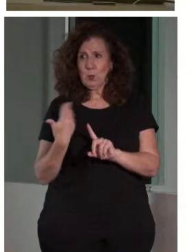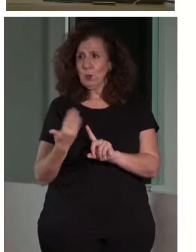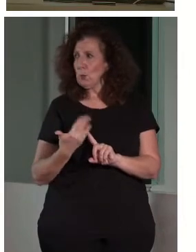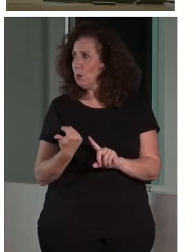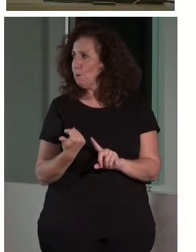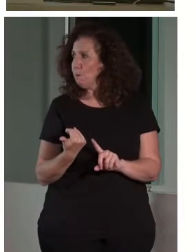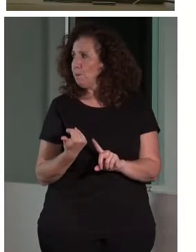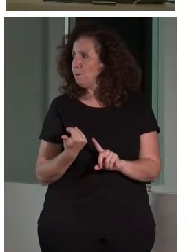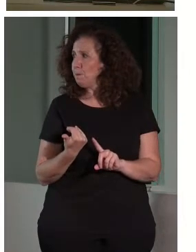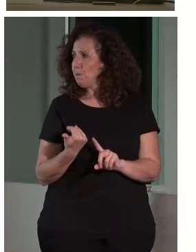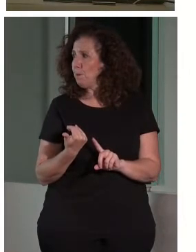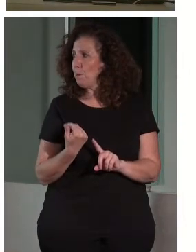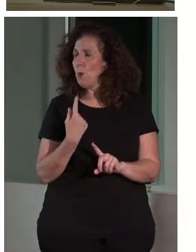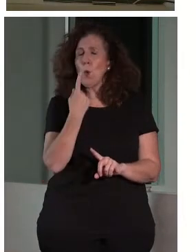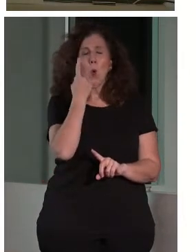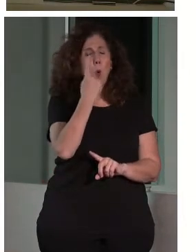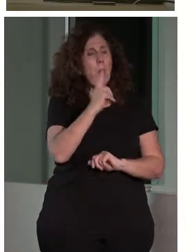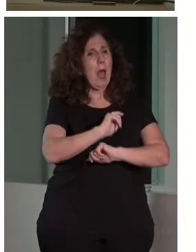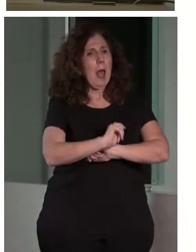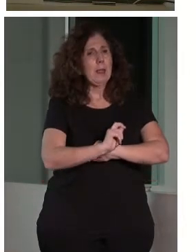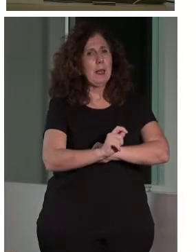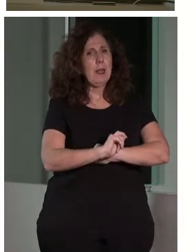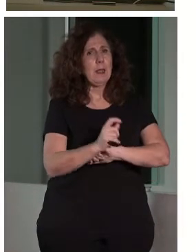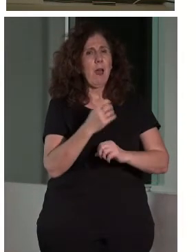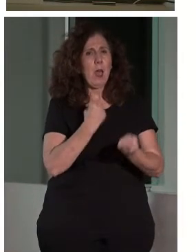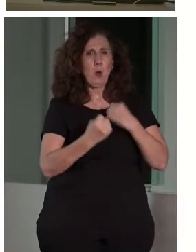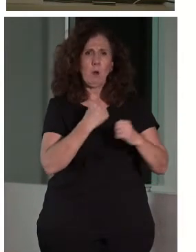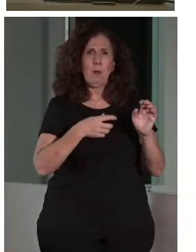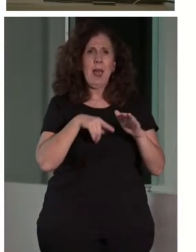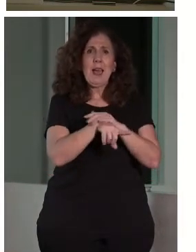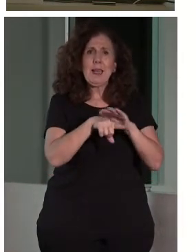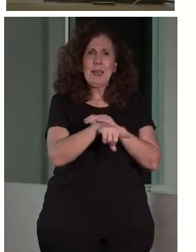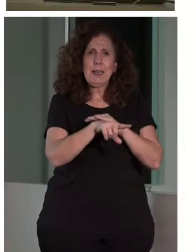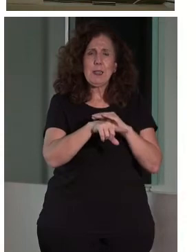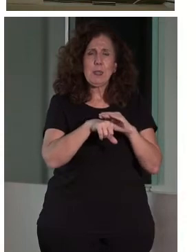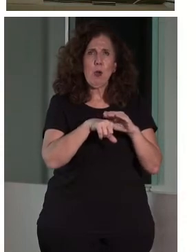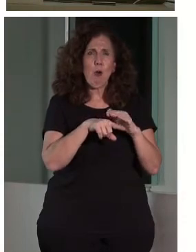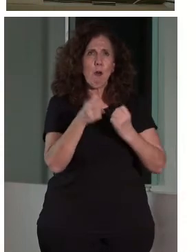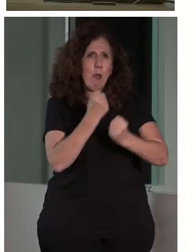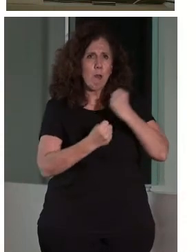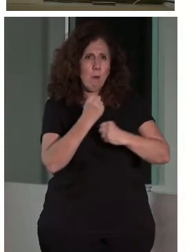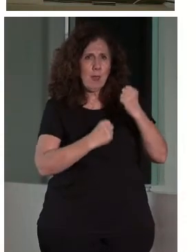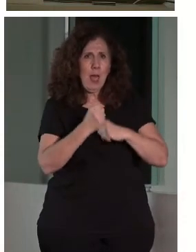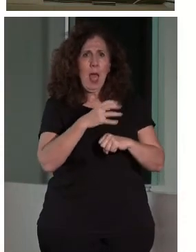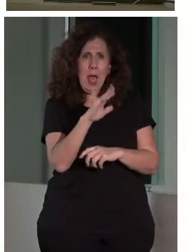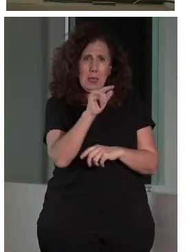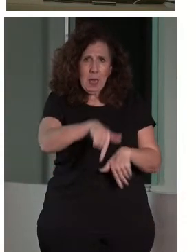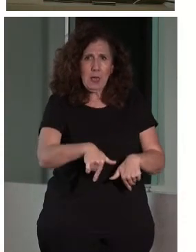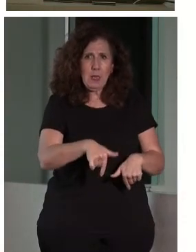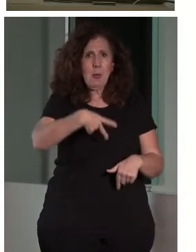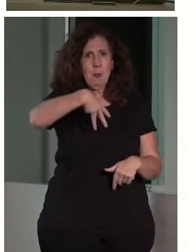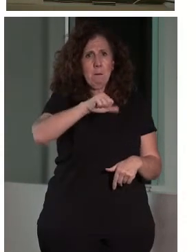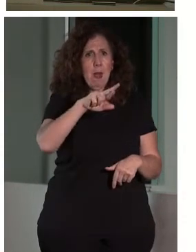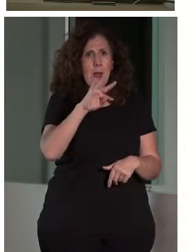Bueno, una alternativa económica es la gestión del conocimiento mediante formación interna. Tenemos aquí a Marta Bonstia, la jefa de